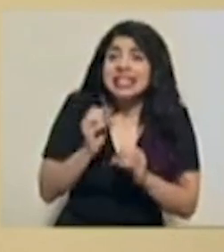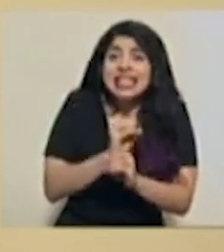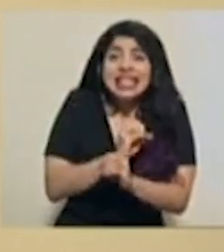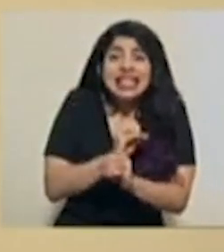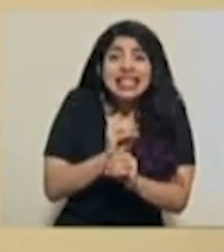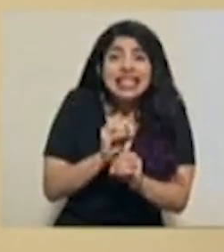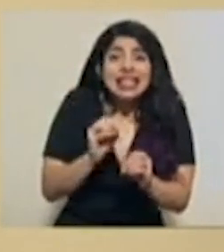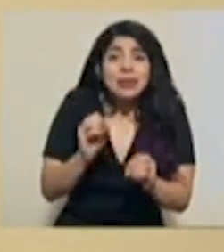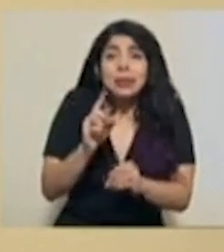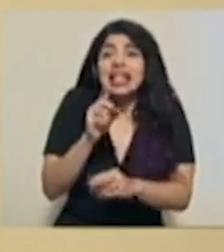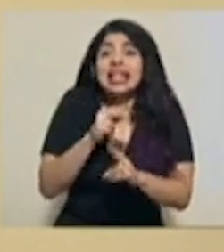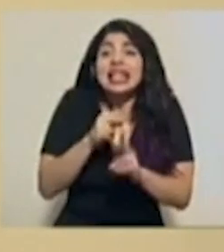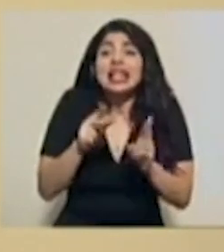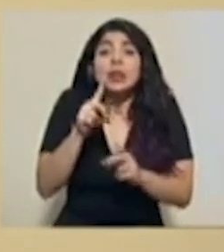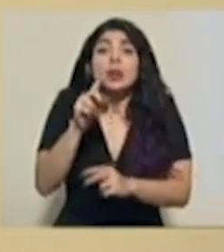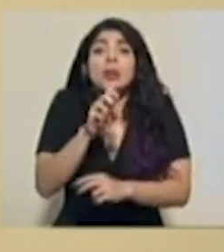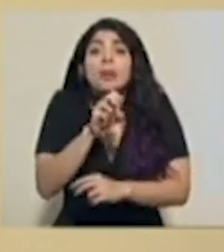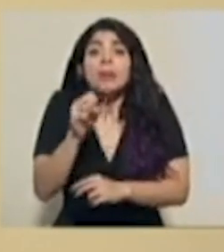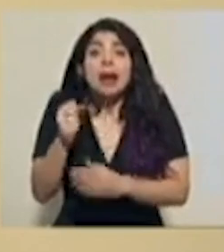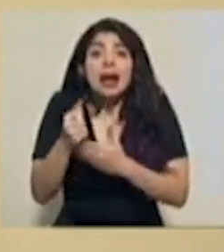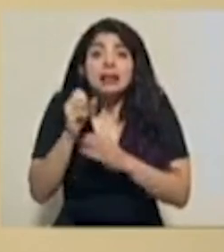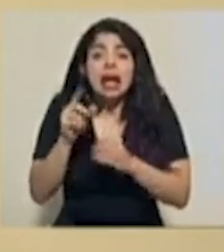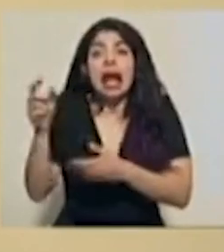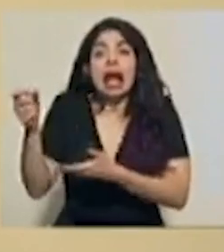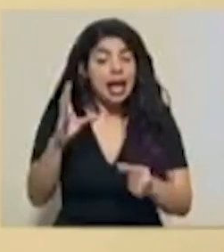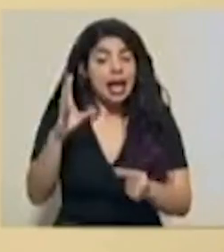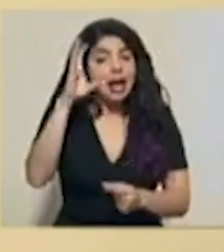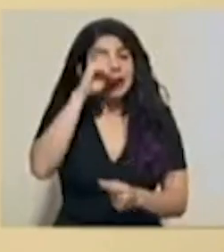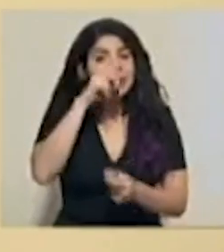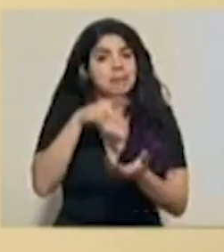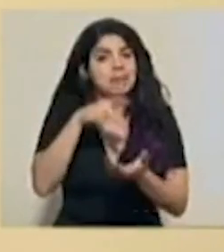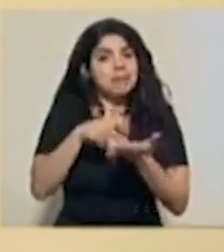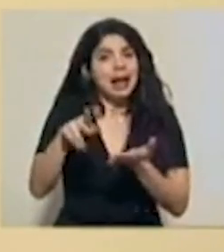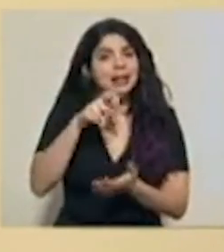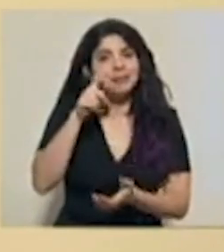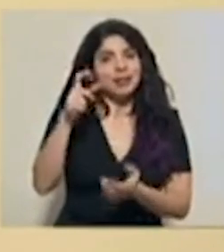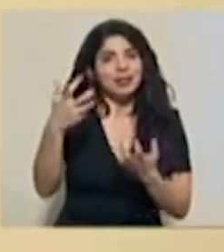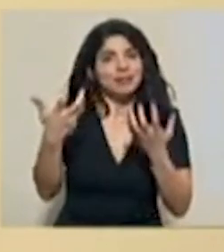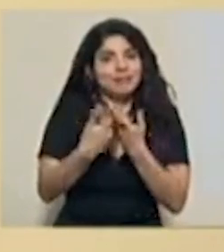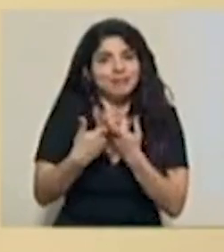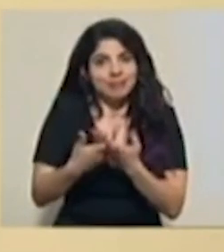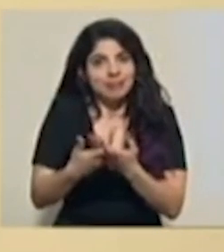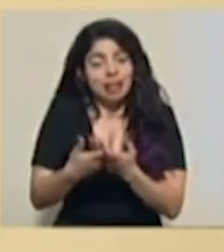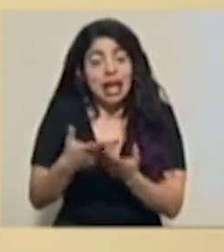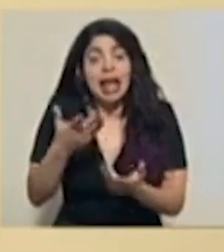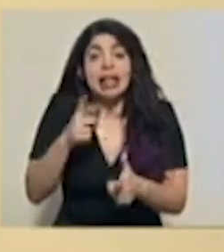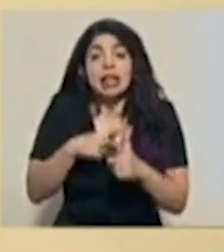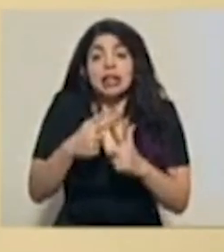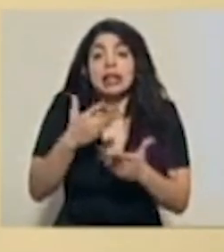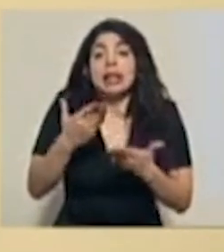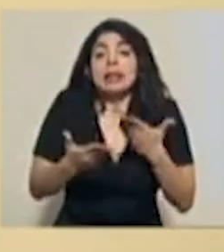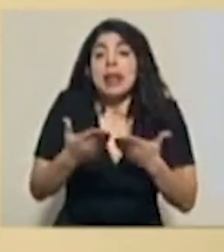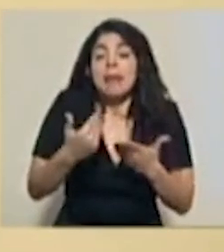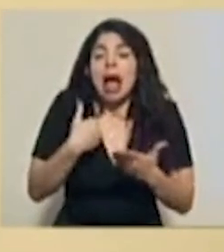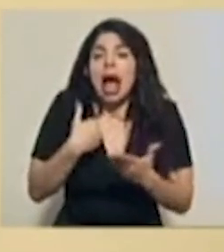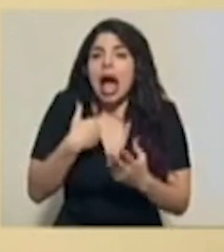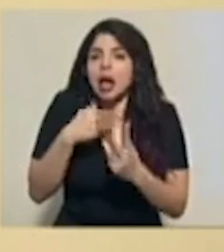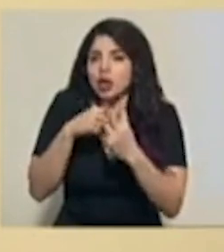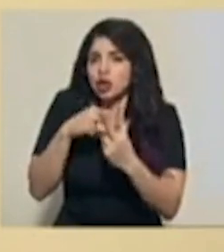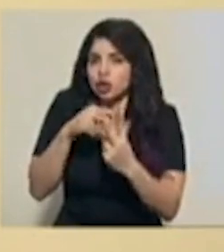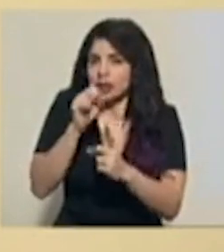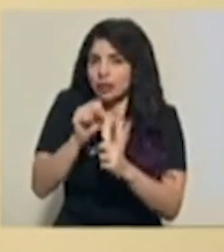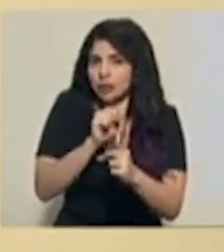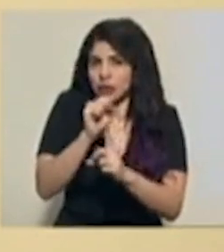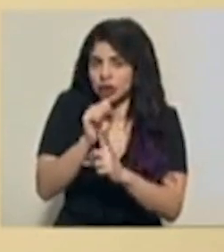y sabemos que hay muchos que tienen. Y por tanto, podrían suceder dos situaciones. Una,